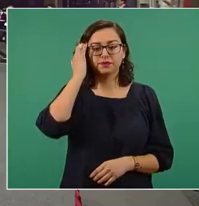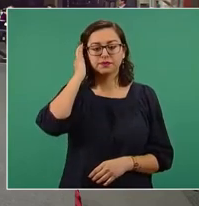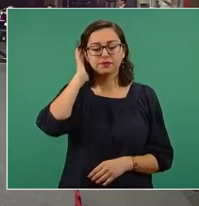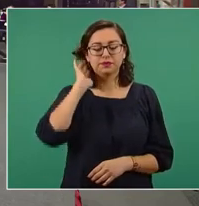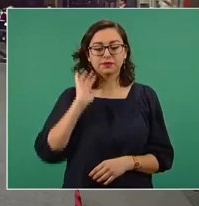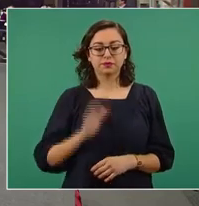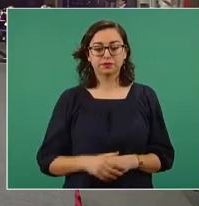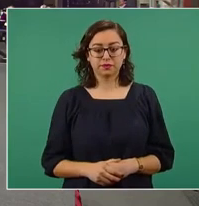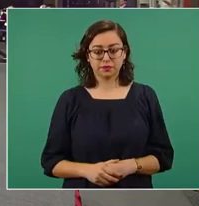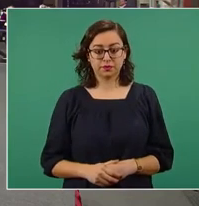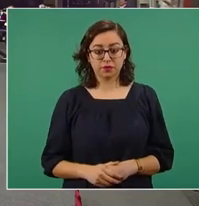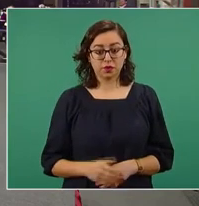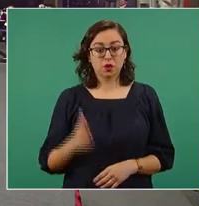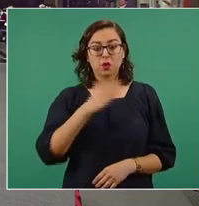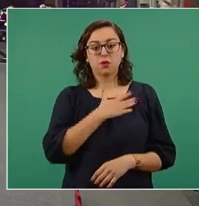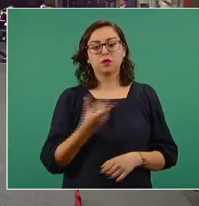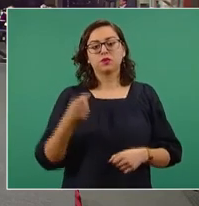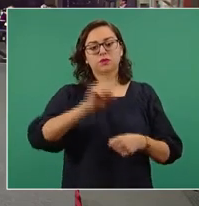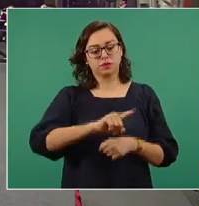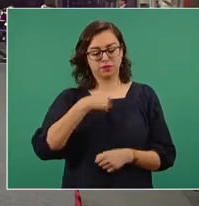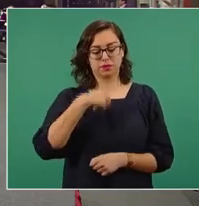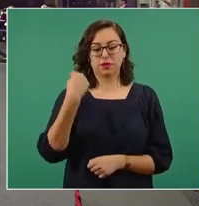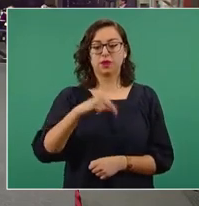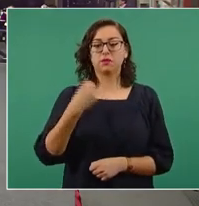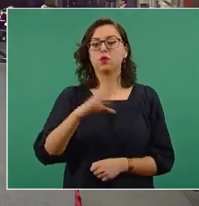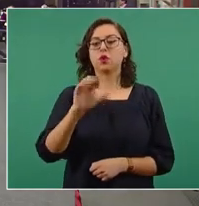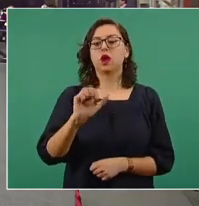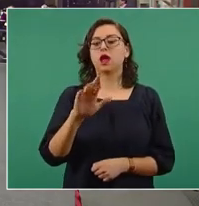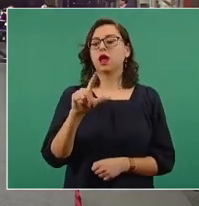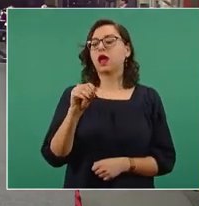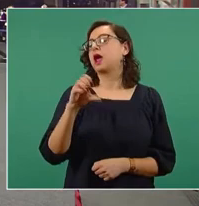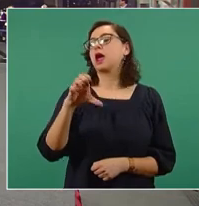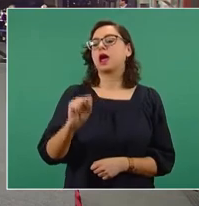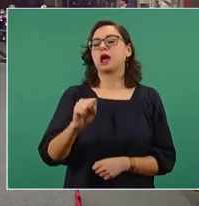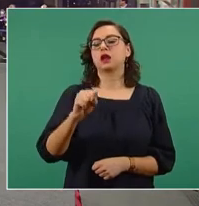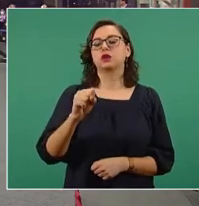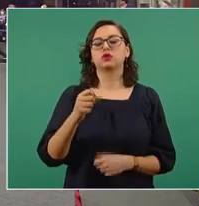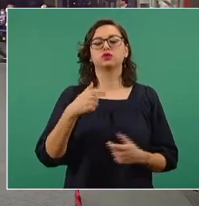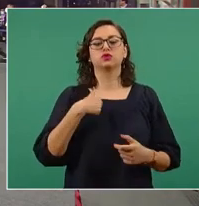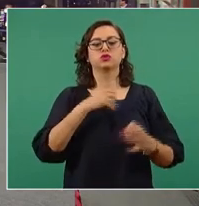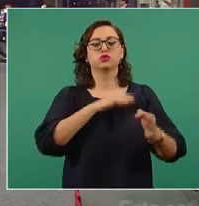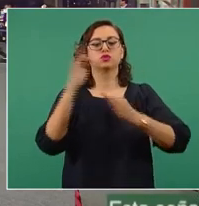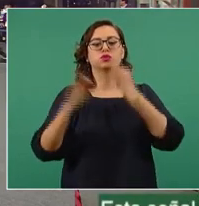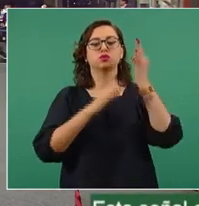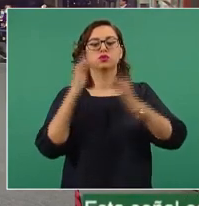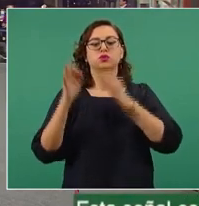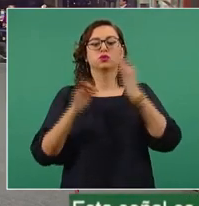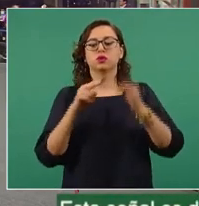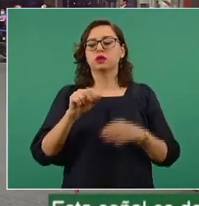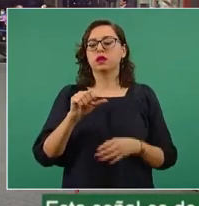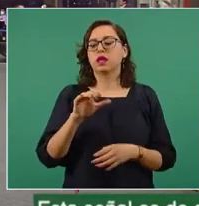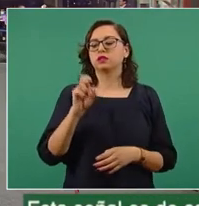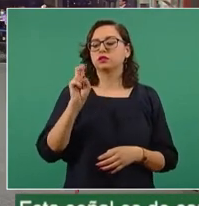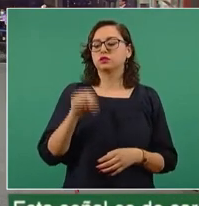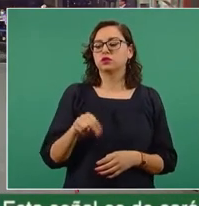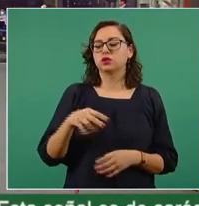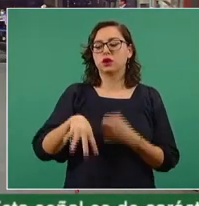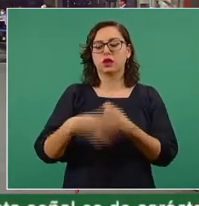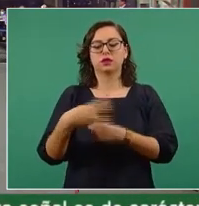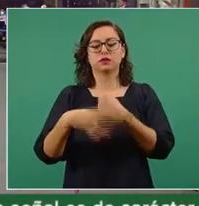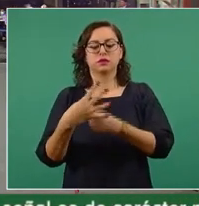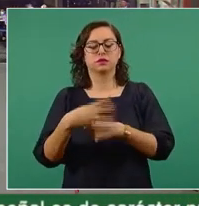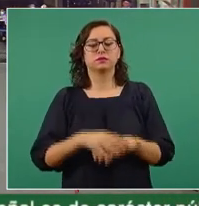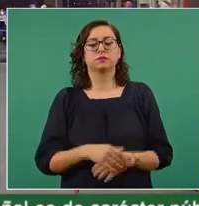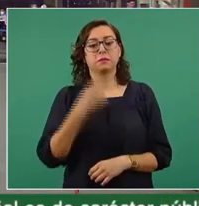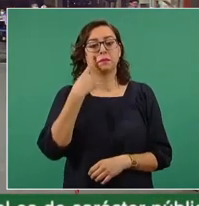Presidente, buenos días. Carlos Domínguez de Nación 14. Me gustaría presentarle, presidente, los vales grandeza que el gobierno del